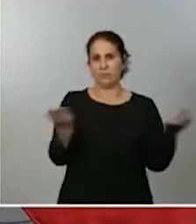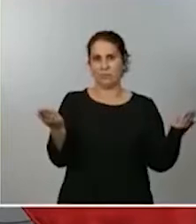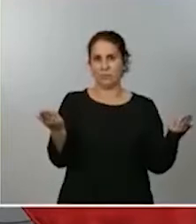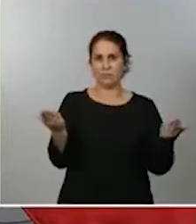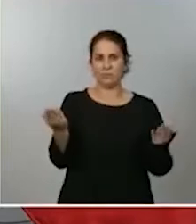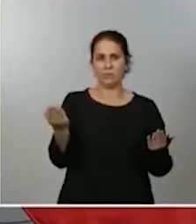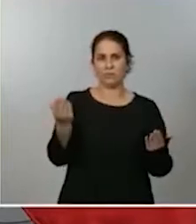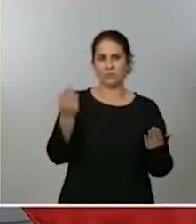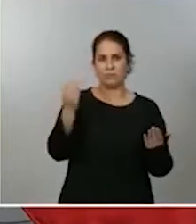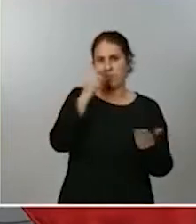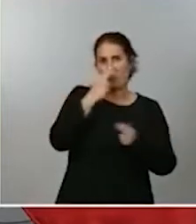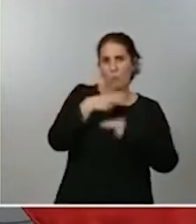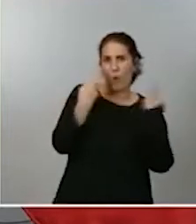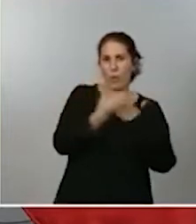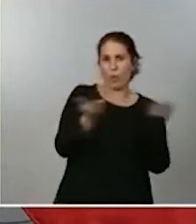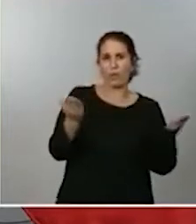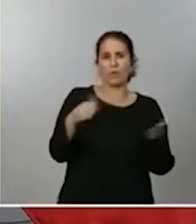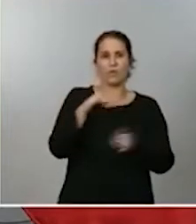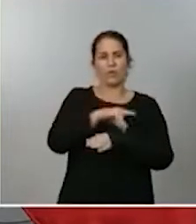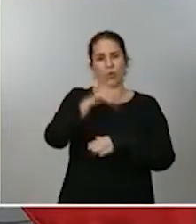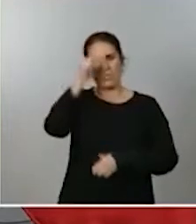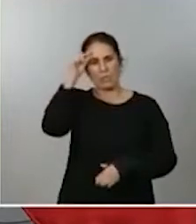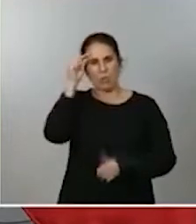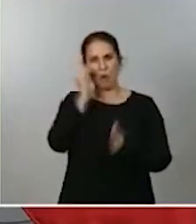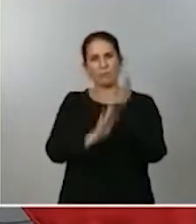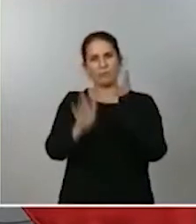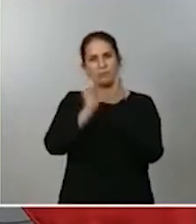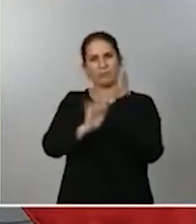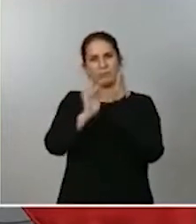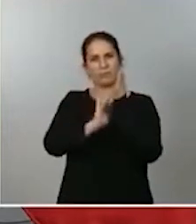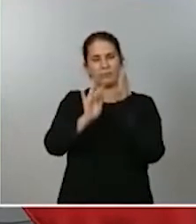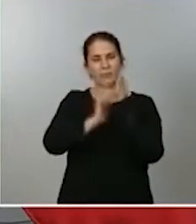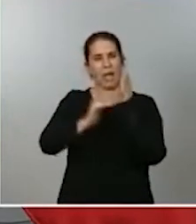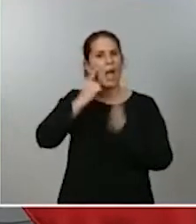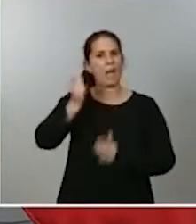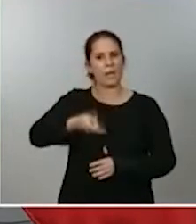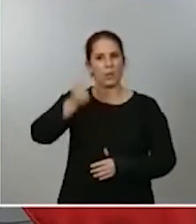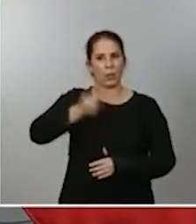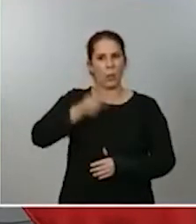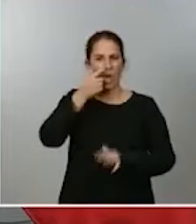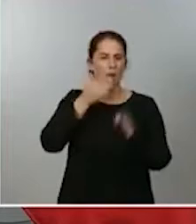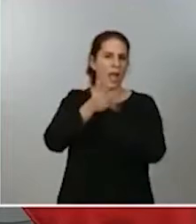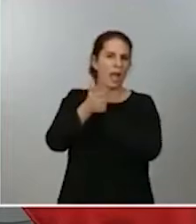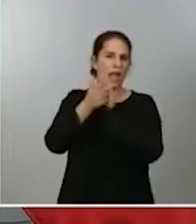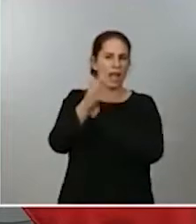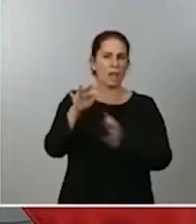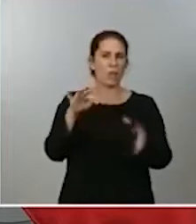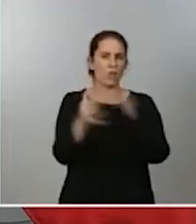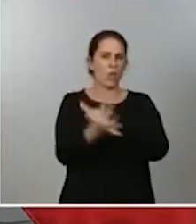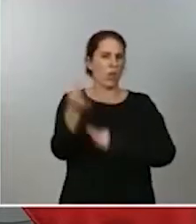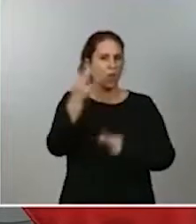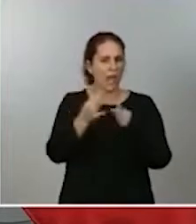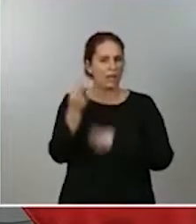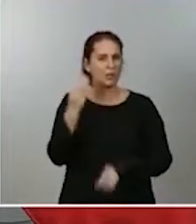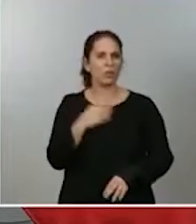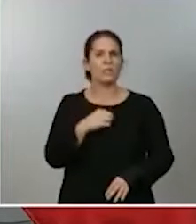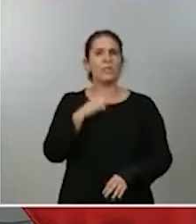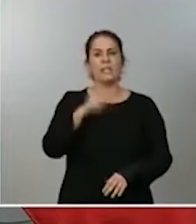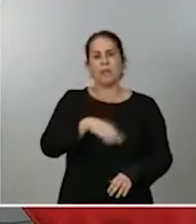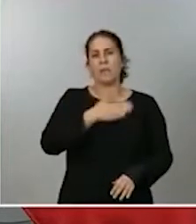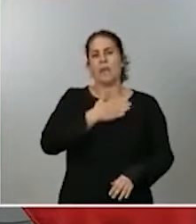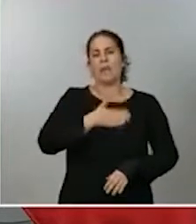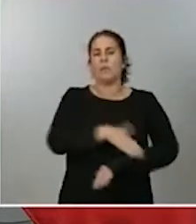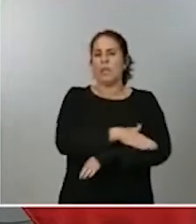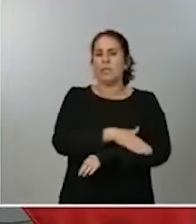doctor Simón, que está dando las ruedas de prensa habituales para explicar la evolución de los datos. Y también el propio ministro de Sanidad.